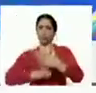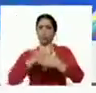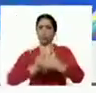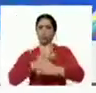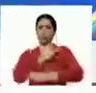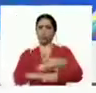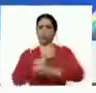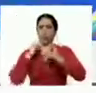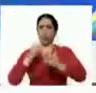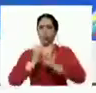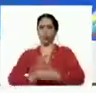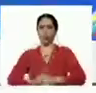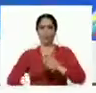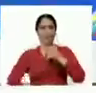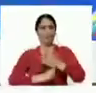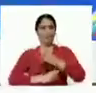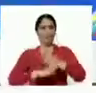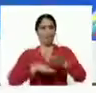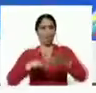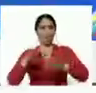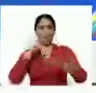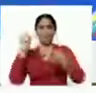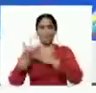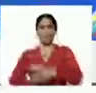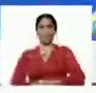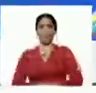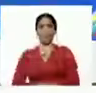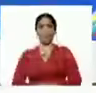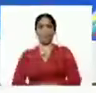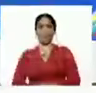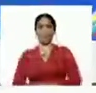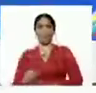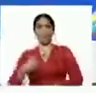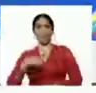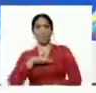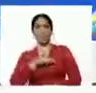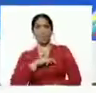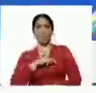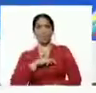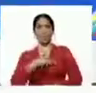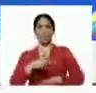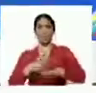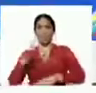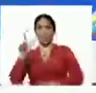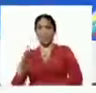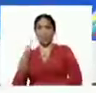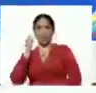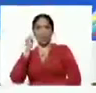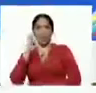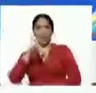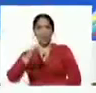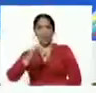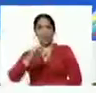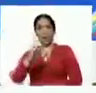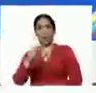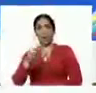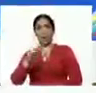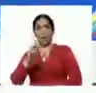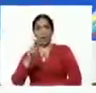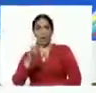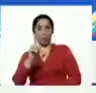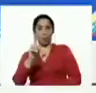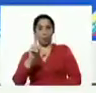combatiente. Vámonos directo. Allá se encuentra Margot Godoy, gobernadora, querida compañera.